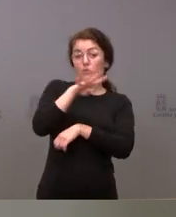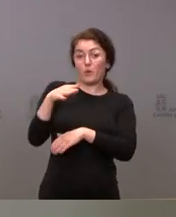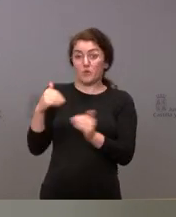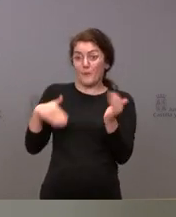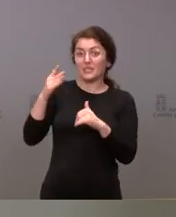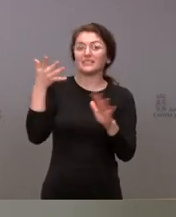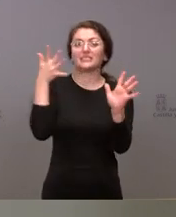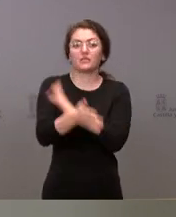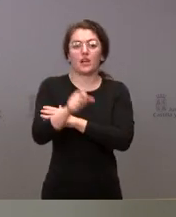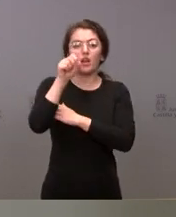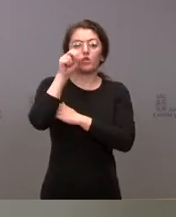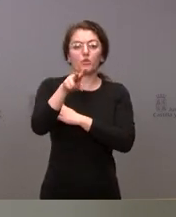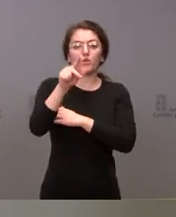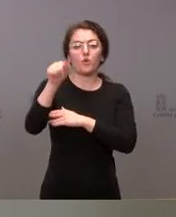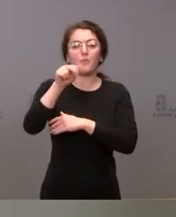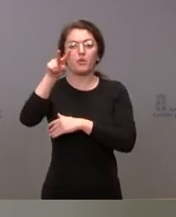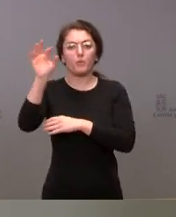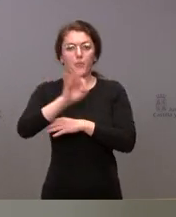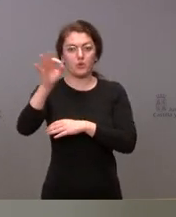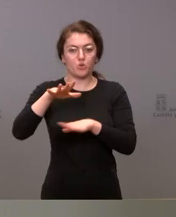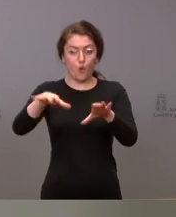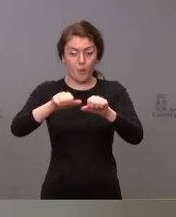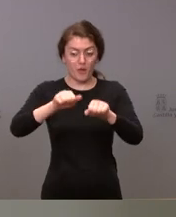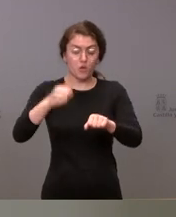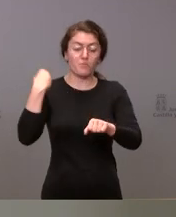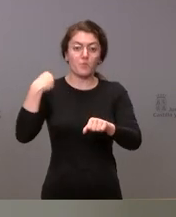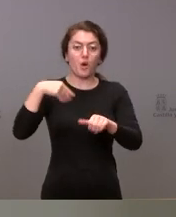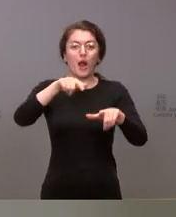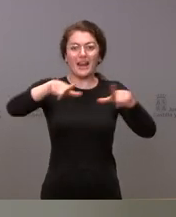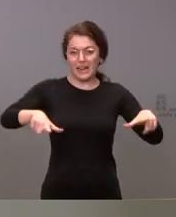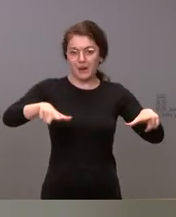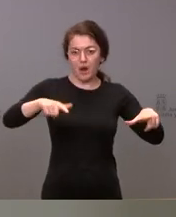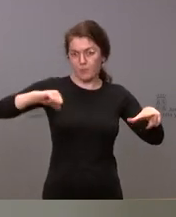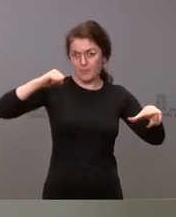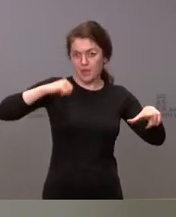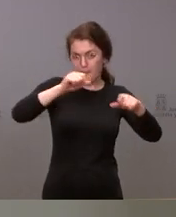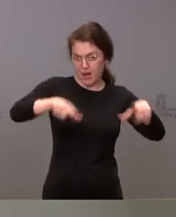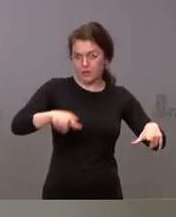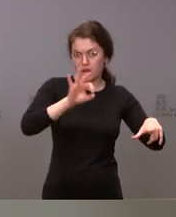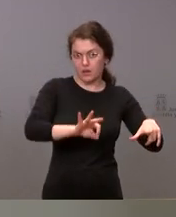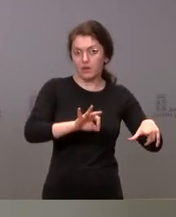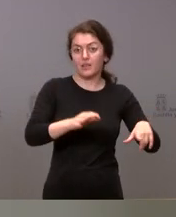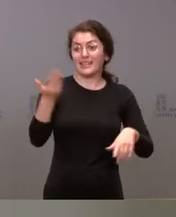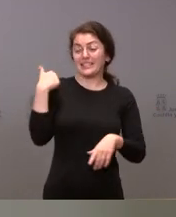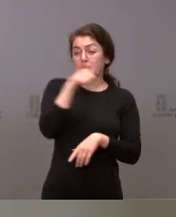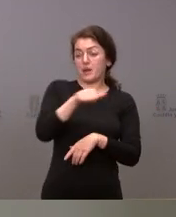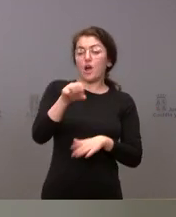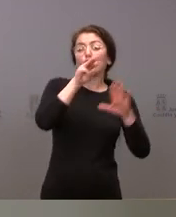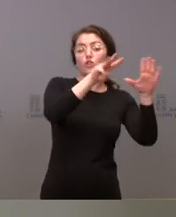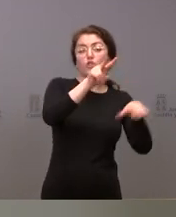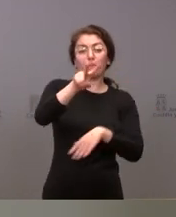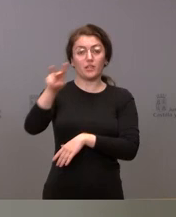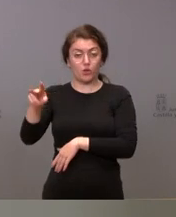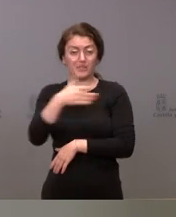supone un 12,2% de ocupación son camas habilitadas en planta, y hace una semana tendríamos 822. Aquí he de